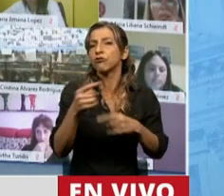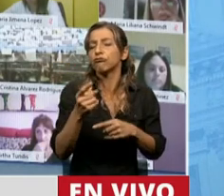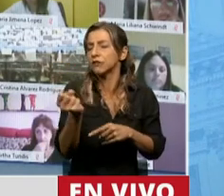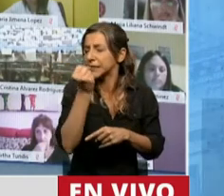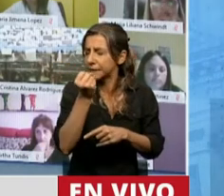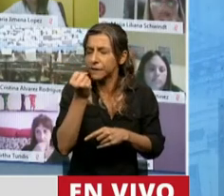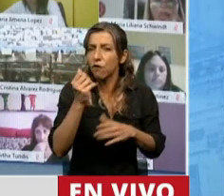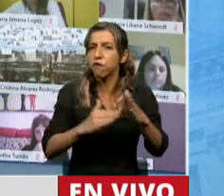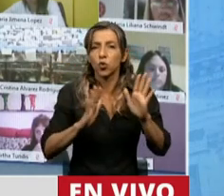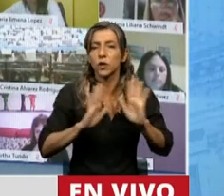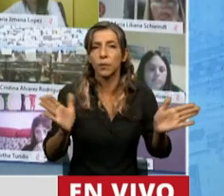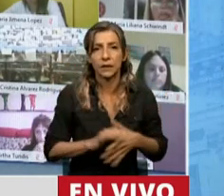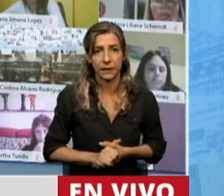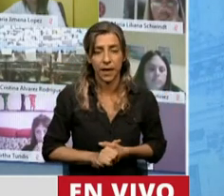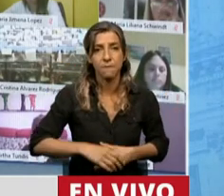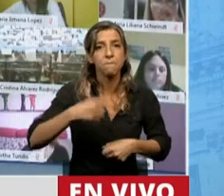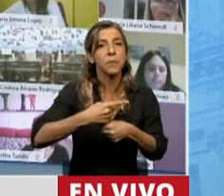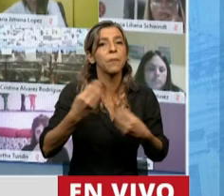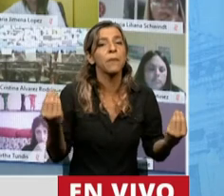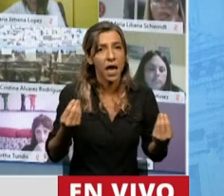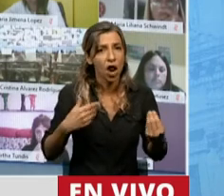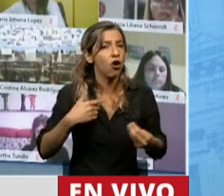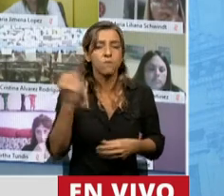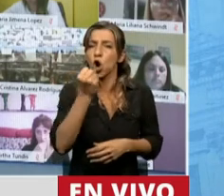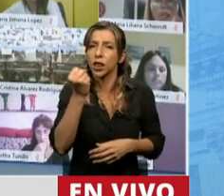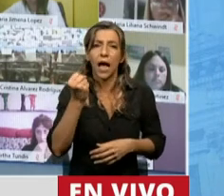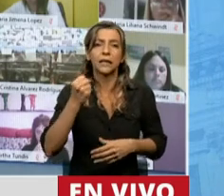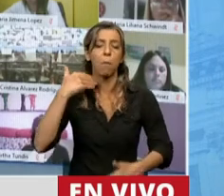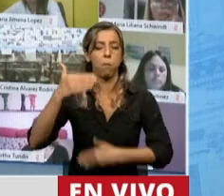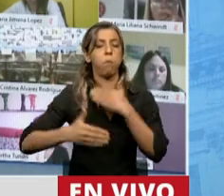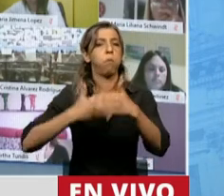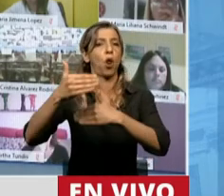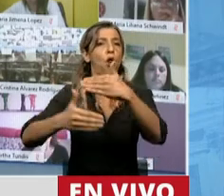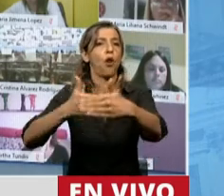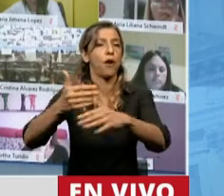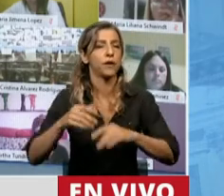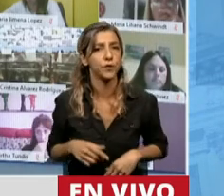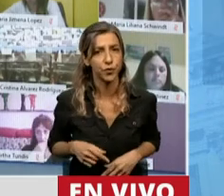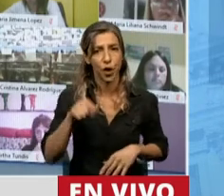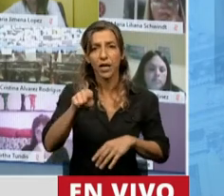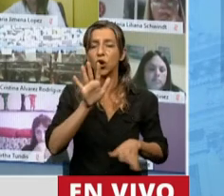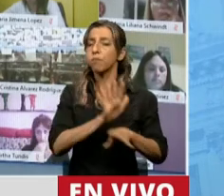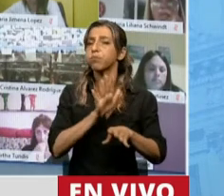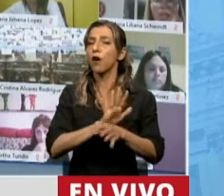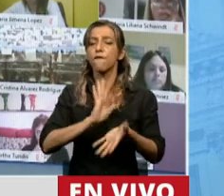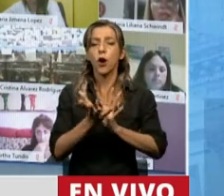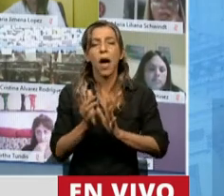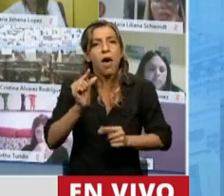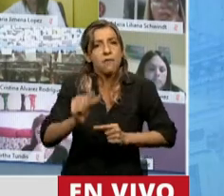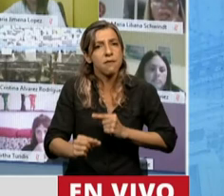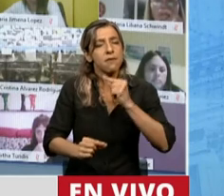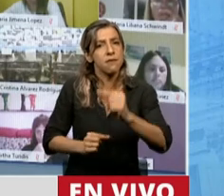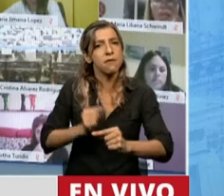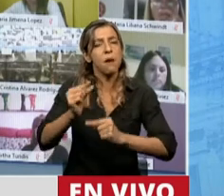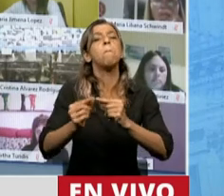ambiental, como son el principio de no regresión y progresividad, que ratifican la necesidad de ir avanzando paso a paso en materia de